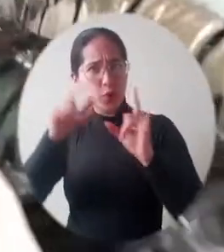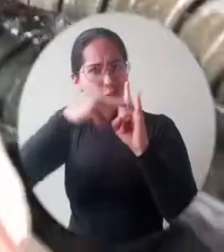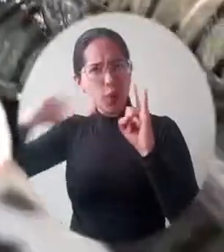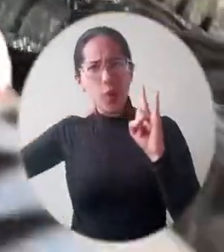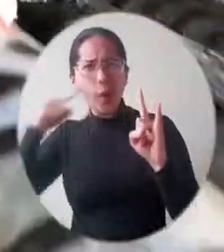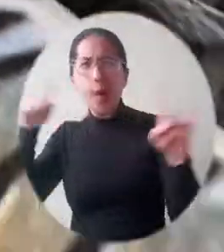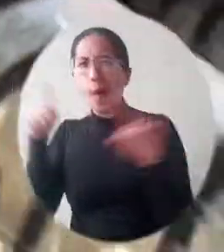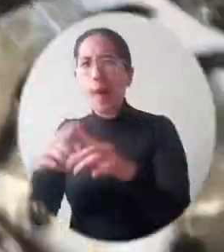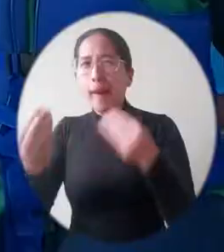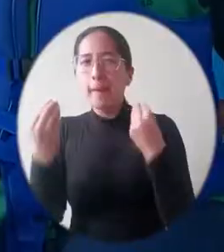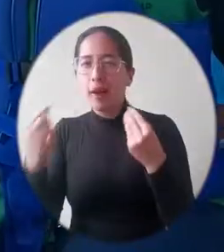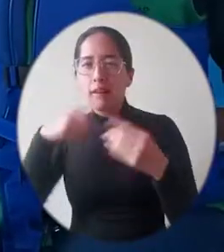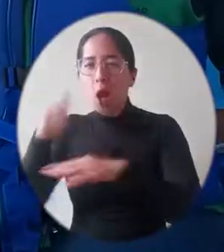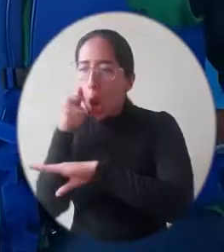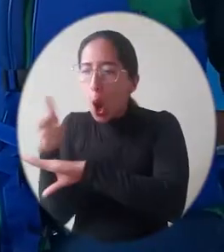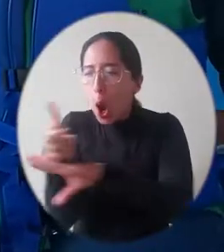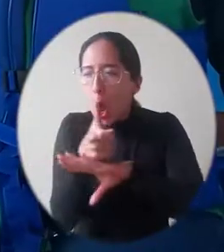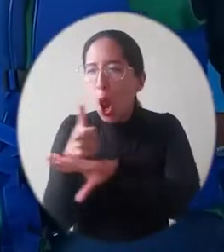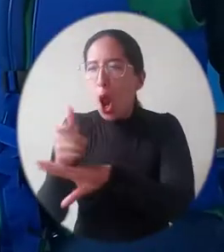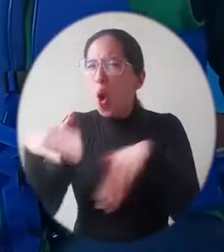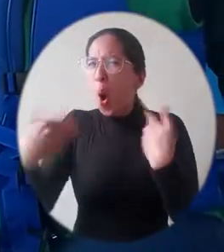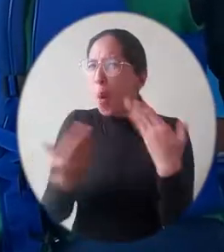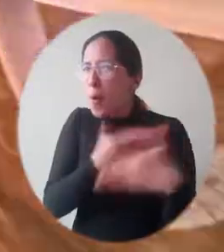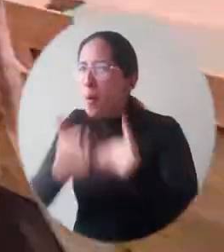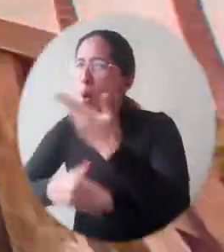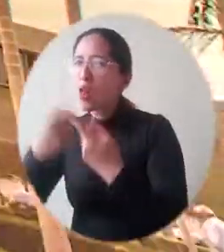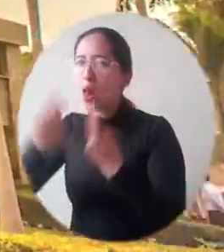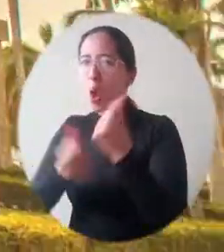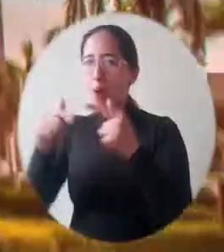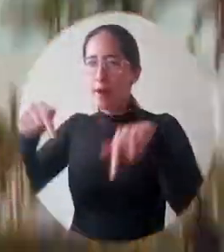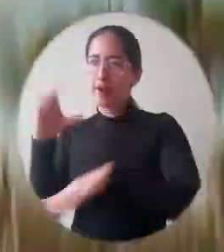para el monitoreo de esta actividad económica en el país.